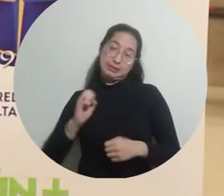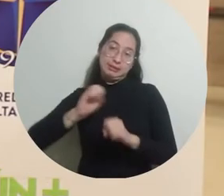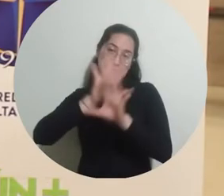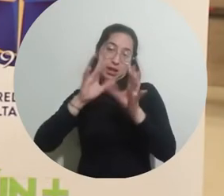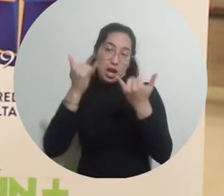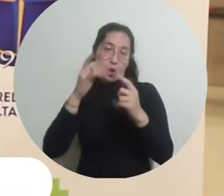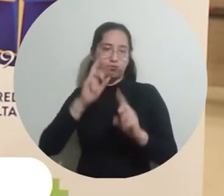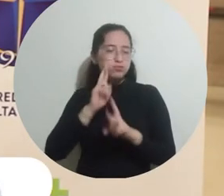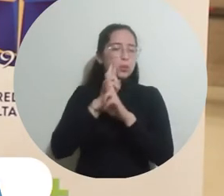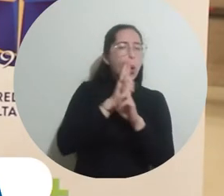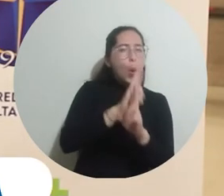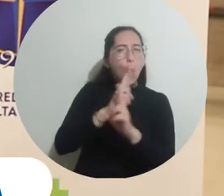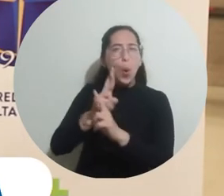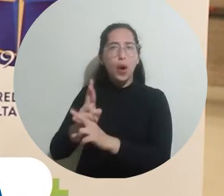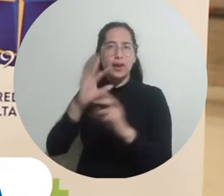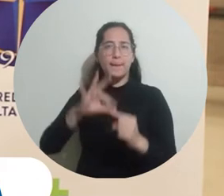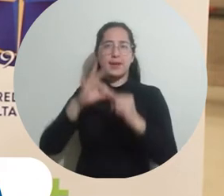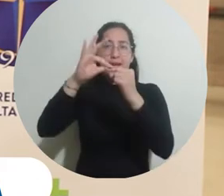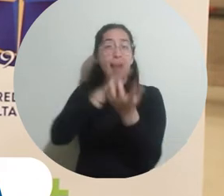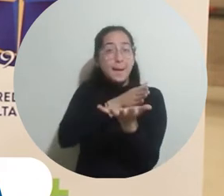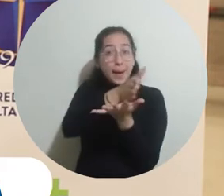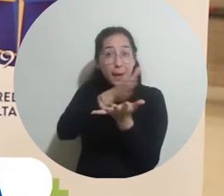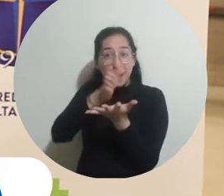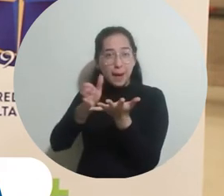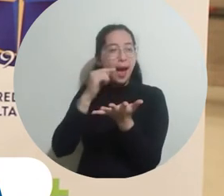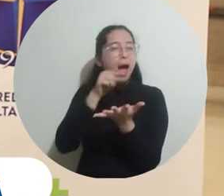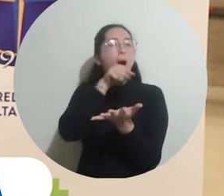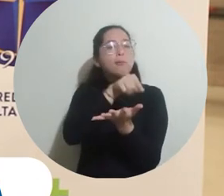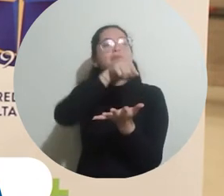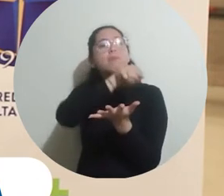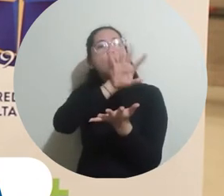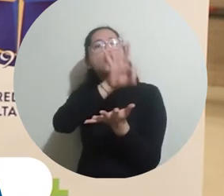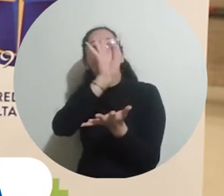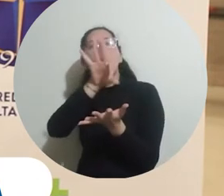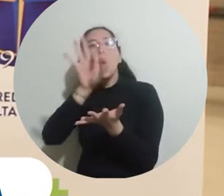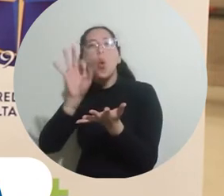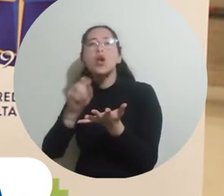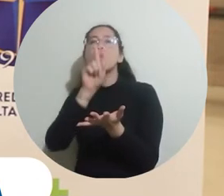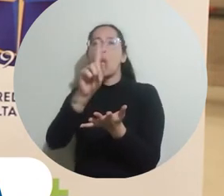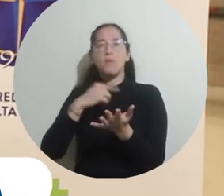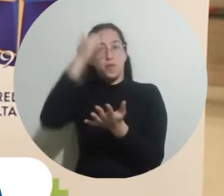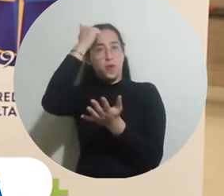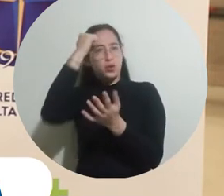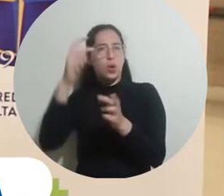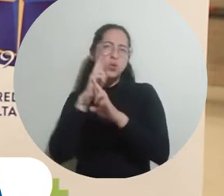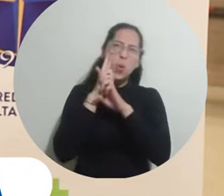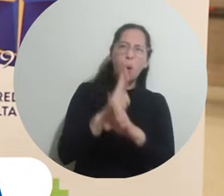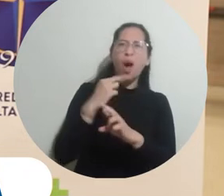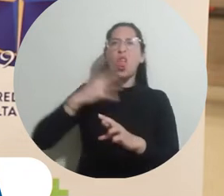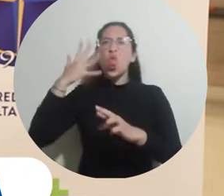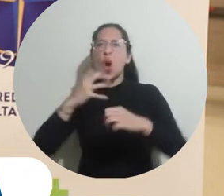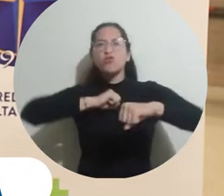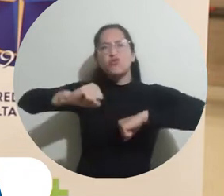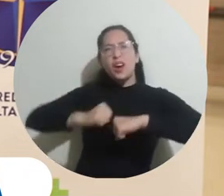Se está haciendo un reconocimiento especial a un maestro por cada programa en honor a esa exaltación por todo el buen trabajo